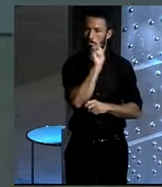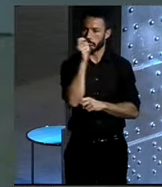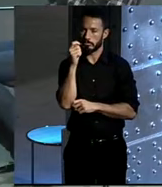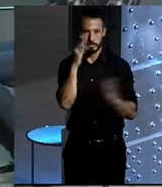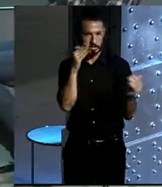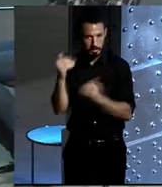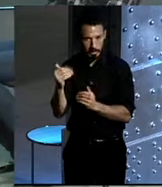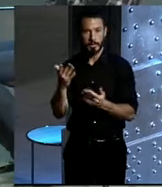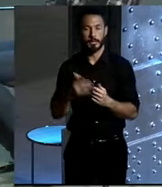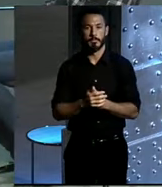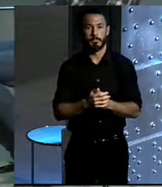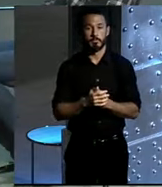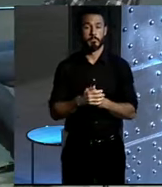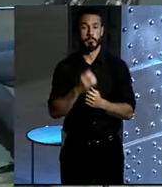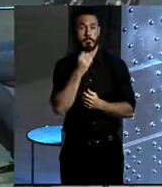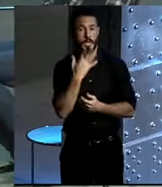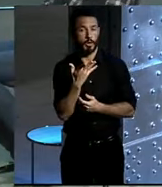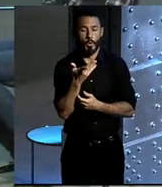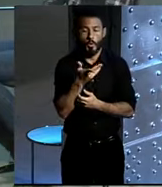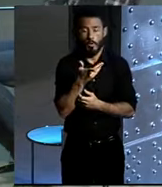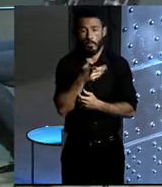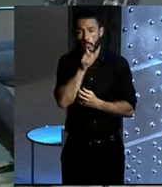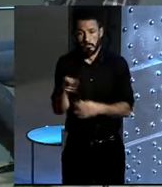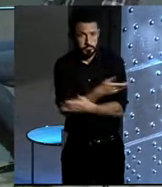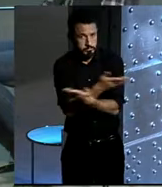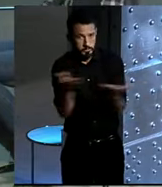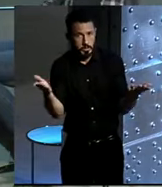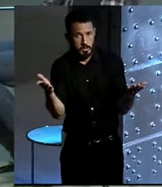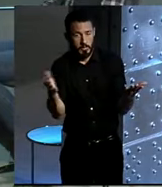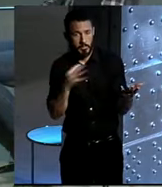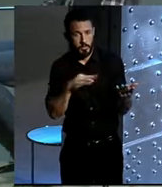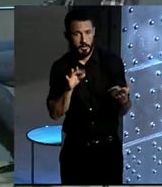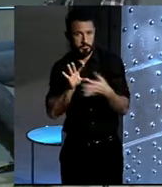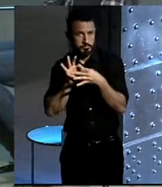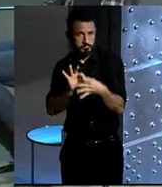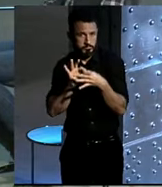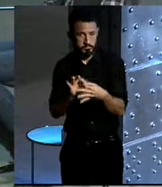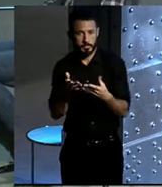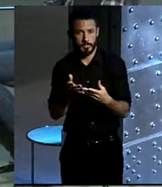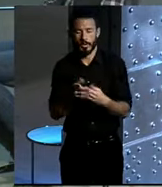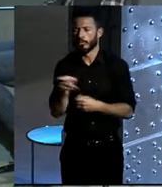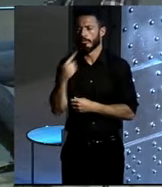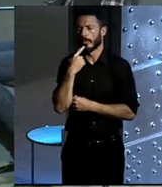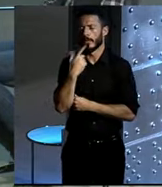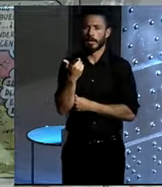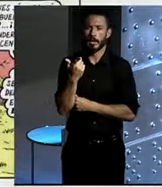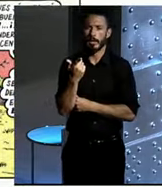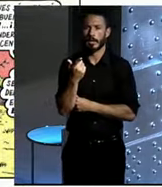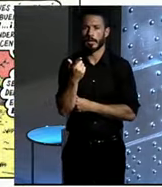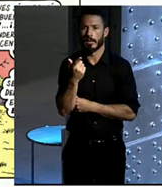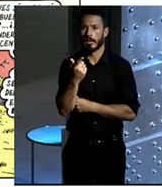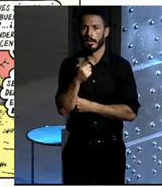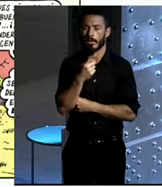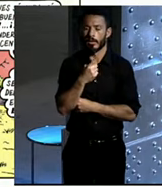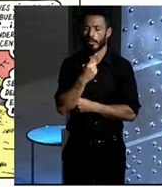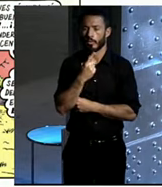poco a mucha, a gran parte de la población actualmente. Bueno, esta es alguna viñeta, así que... ¿Eras tú el que decías que un 4% de la población española